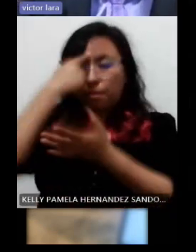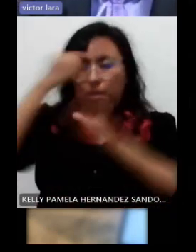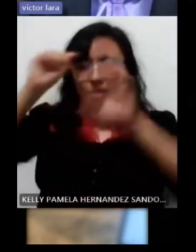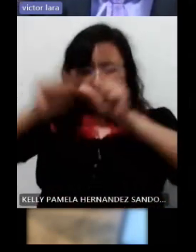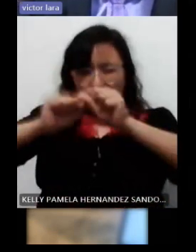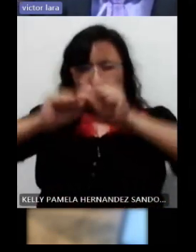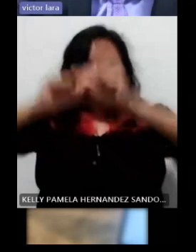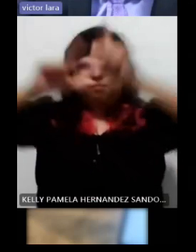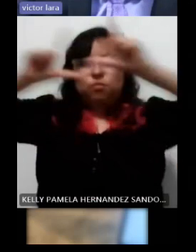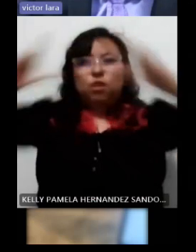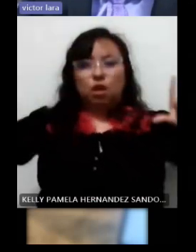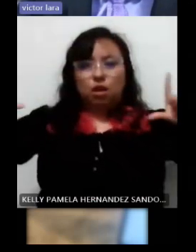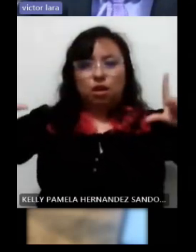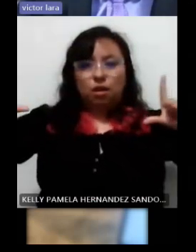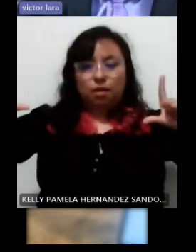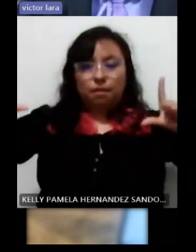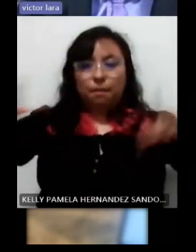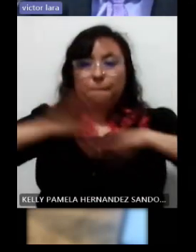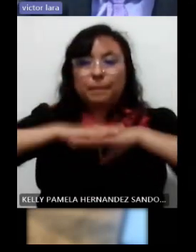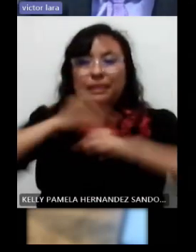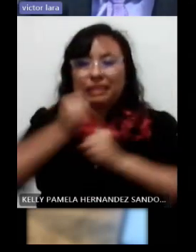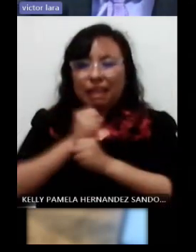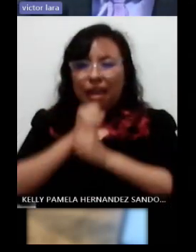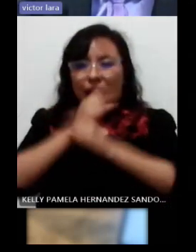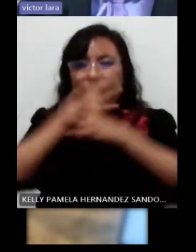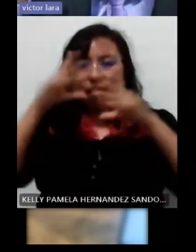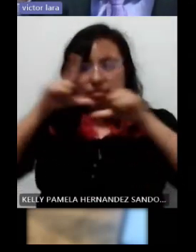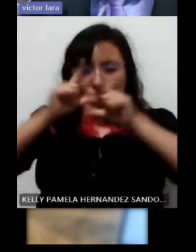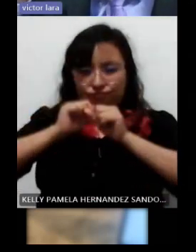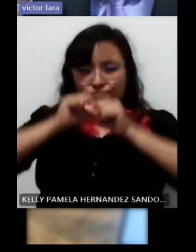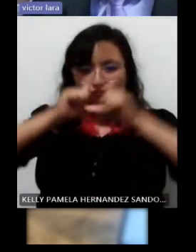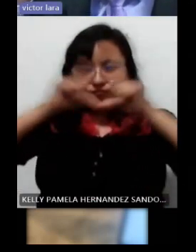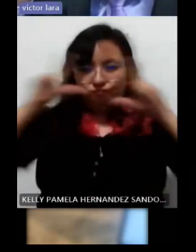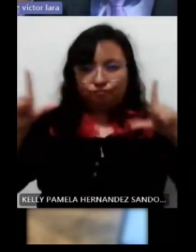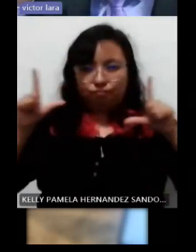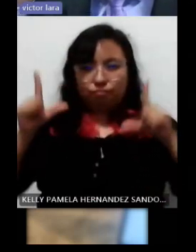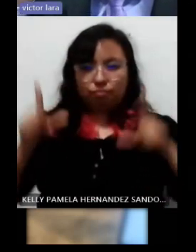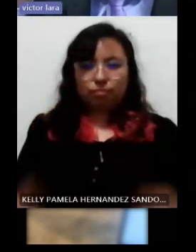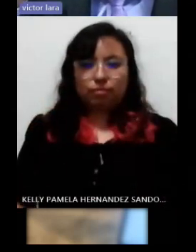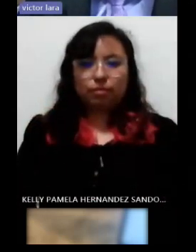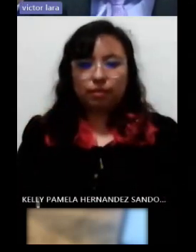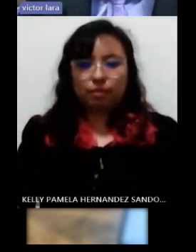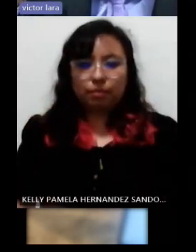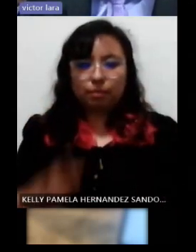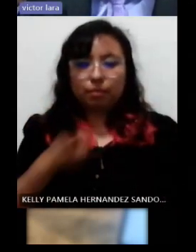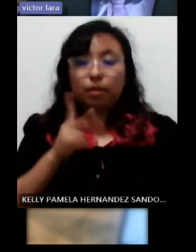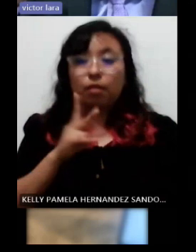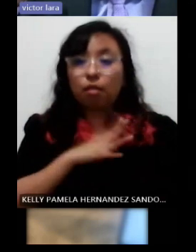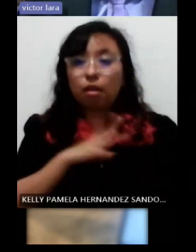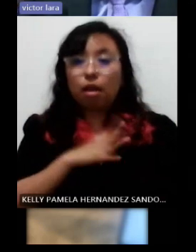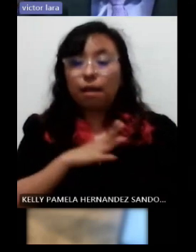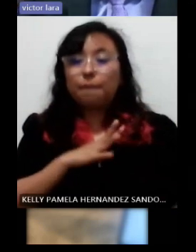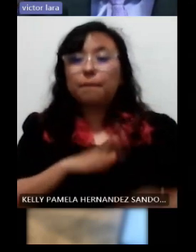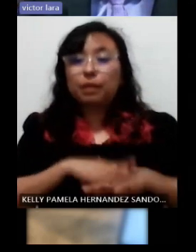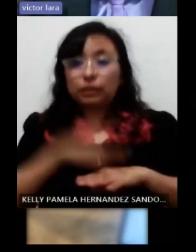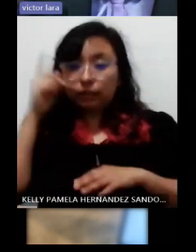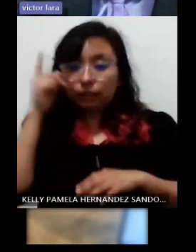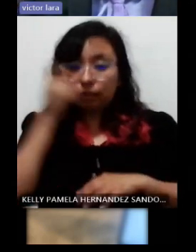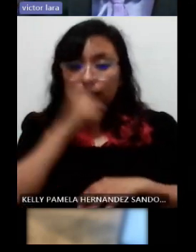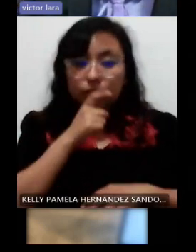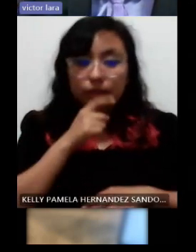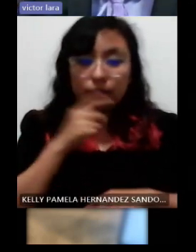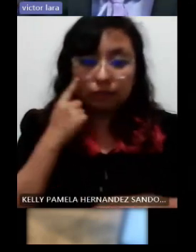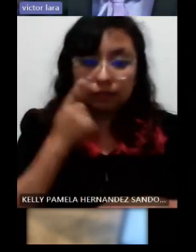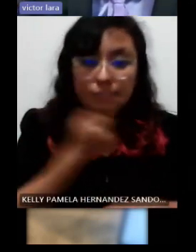un zoom sin tener que acercarse entonces a través de un sistema complejo de lentes la paciente sostiene para poder